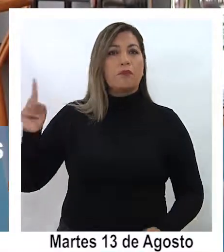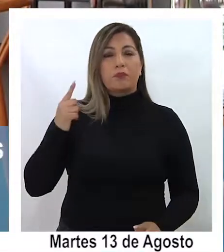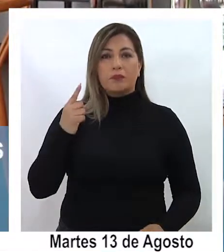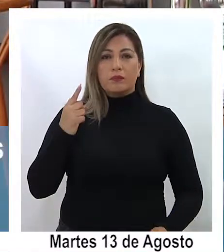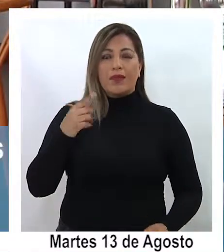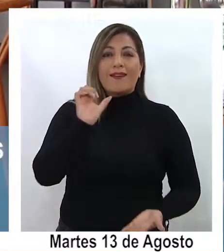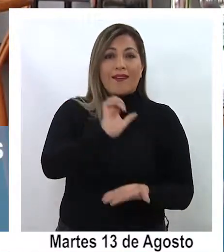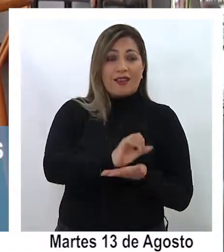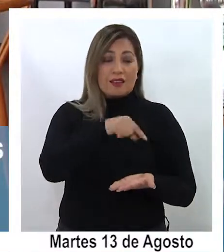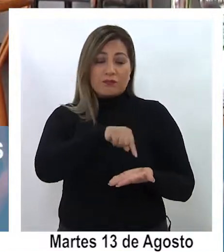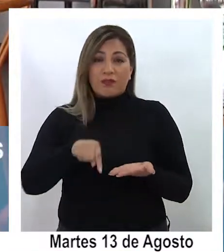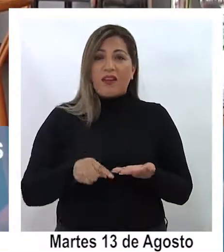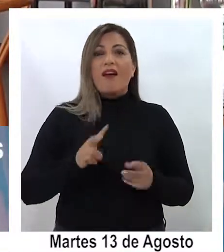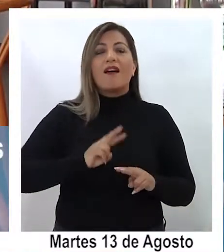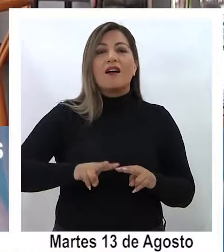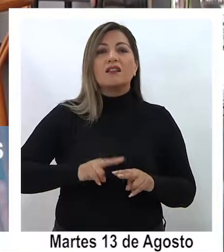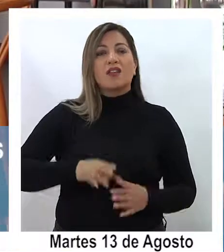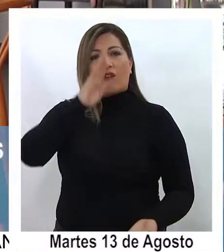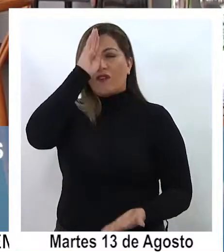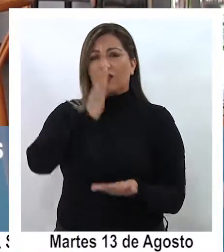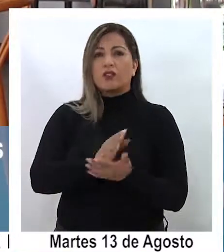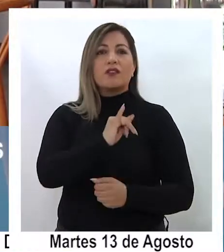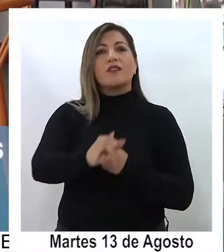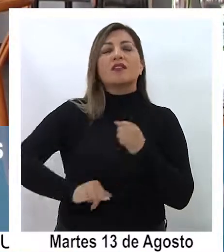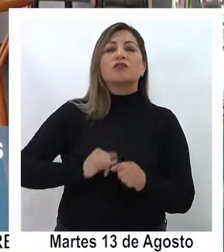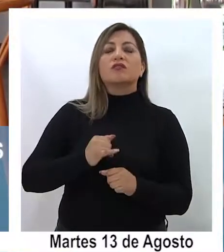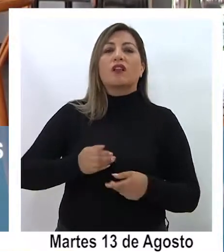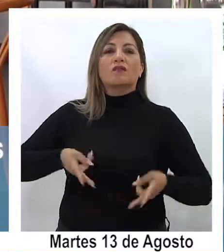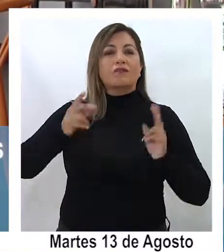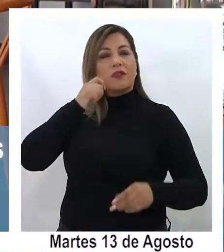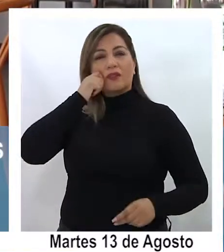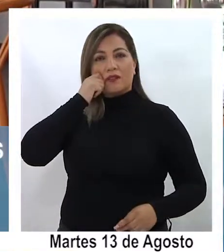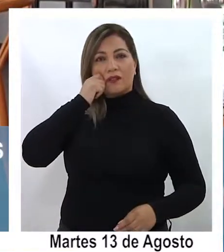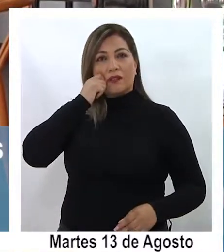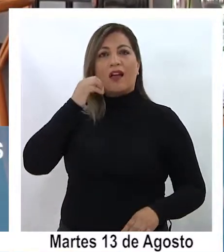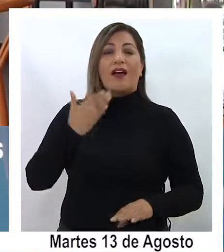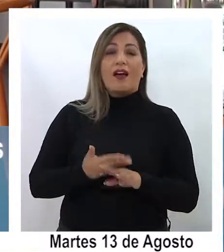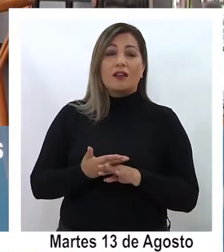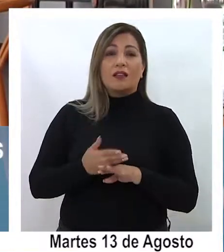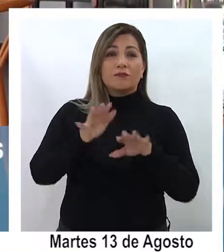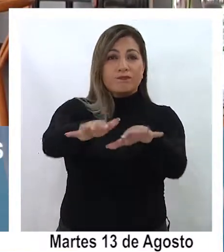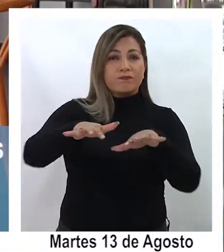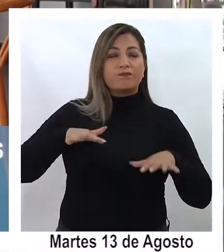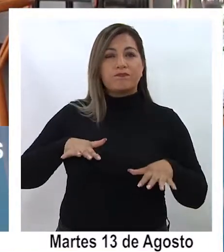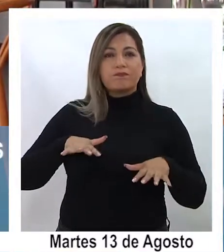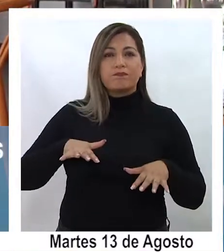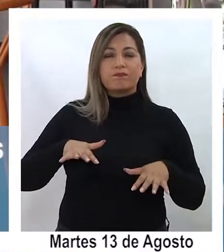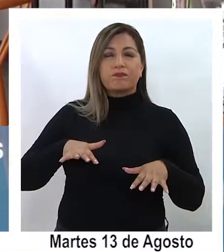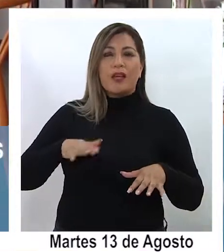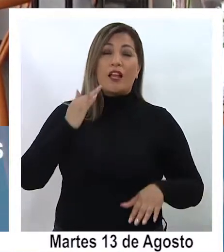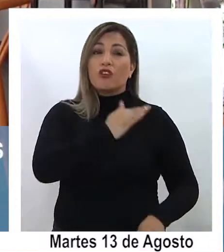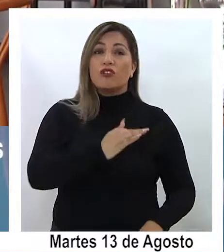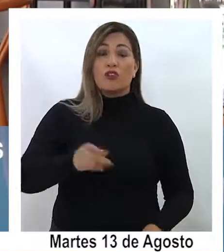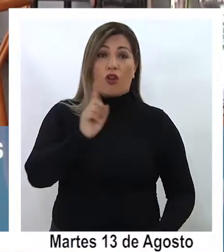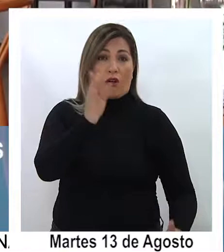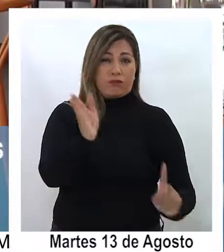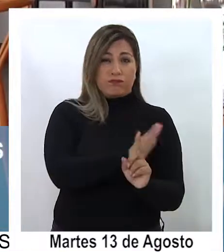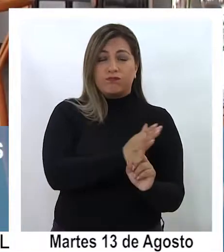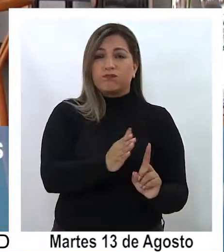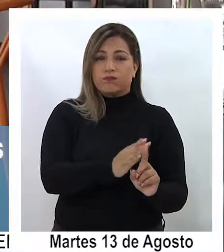desde el Estado tenemos obligaciones internacionales de derechos humanos está la convención de los derechos del niño la convención contra la tortura la convención